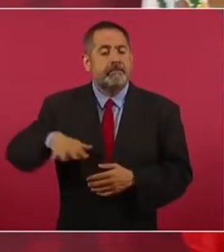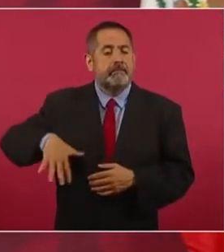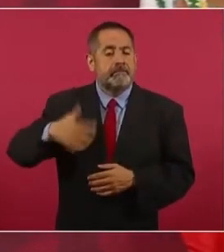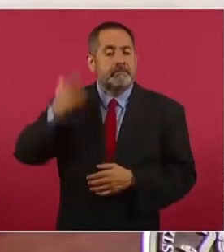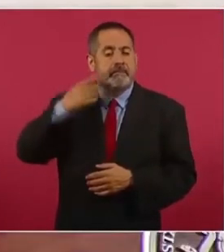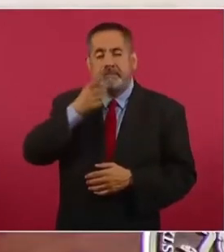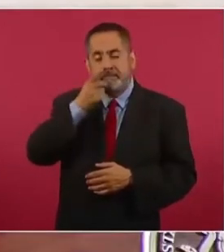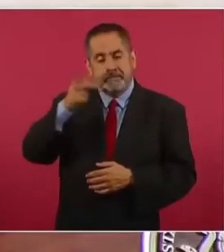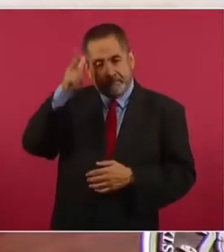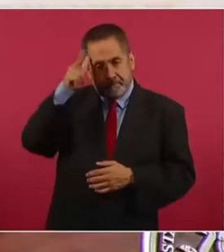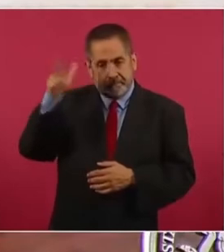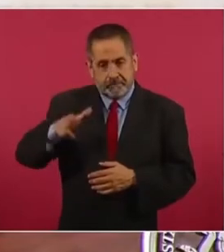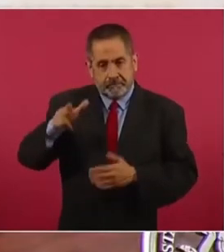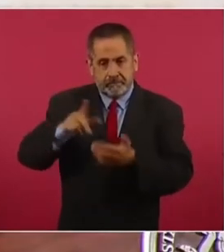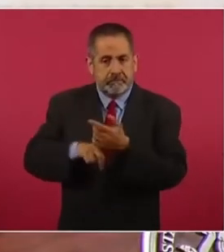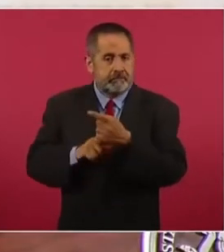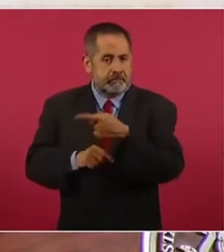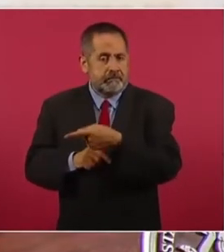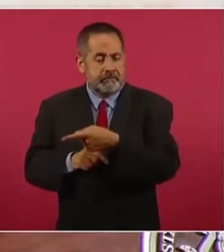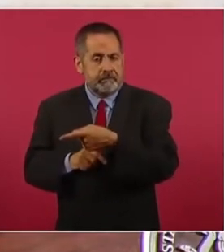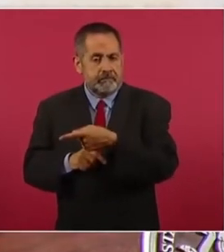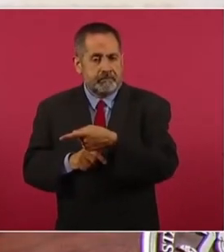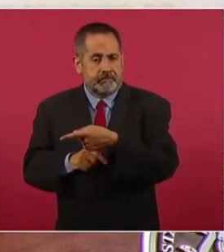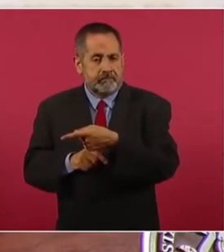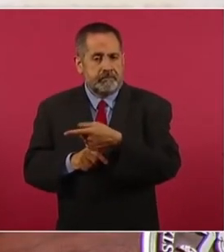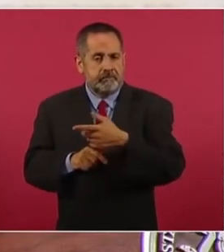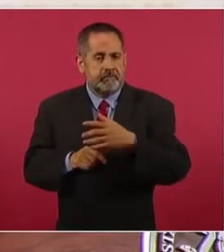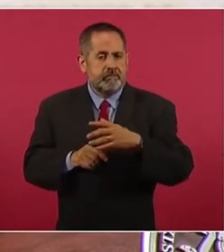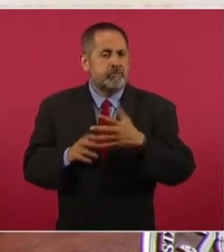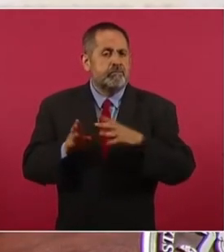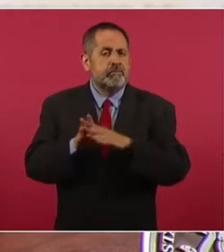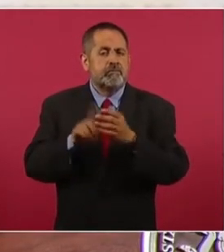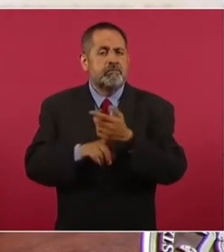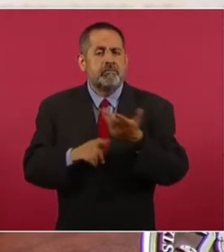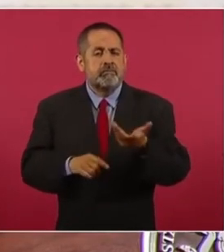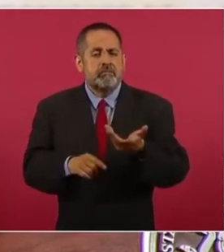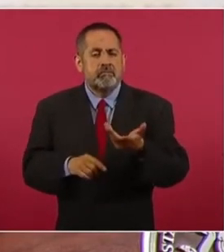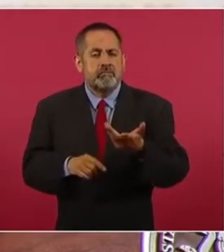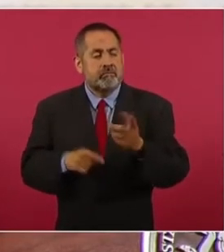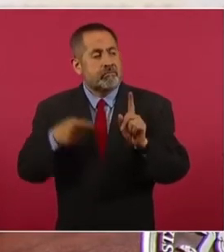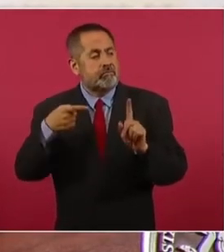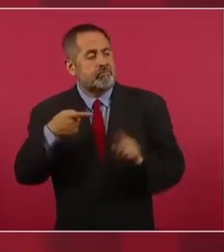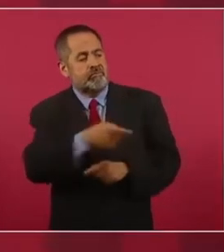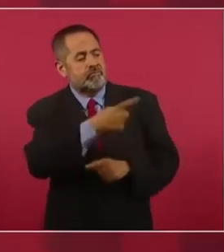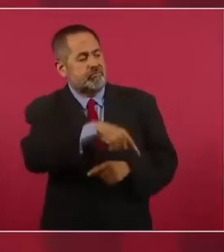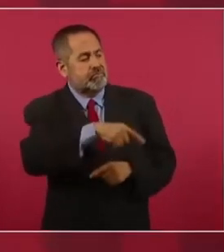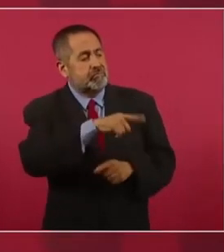que el dios de los oligarcas era el dinero,